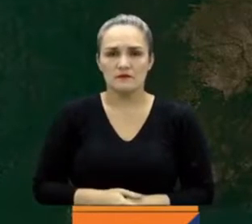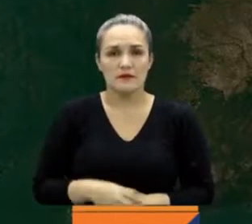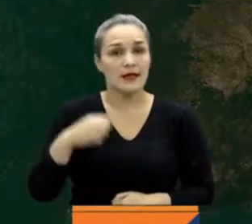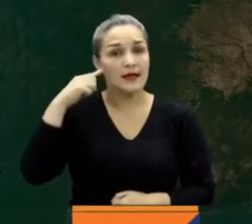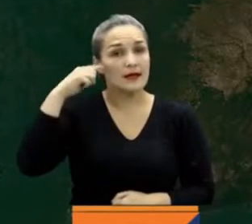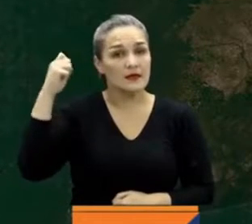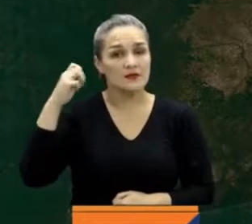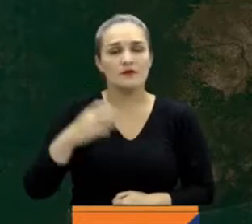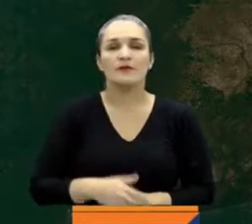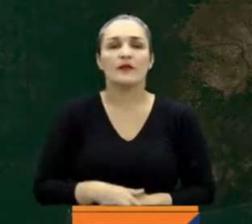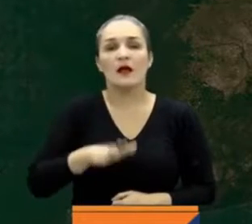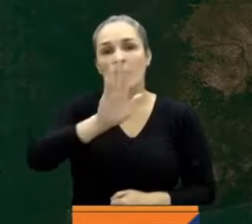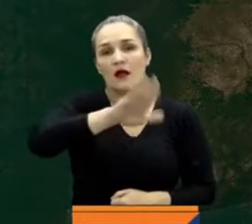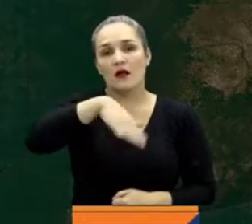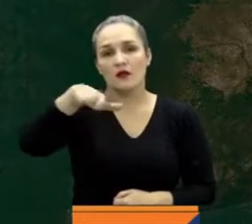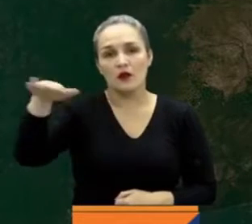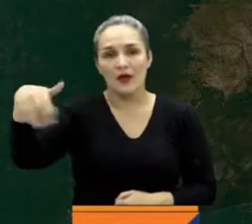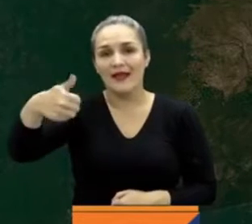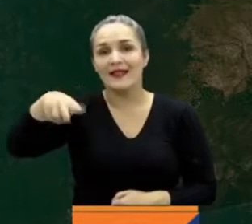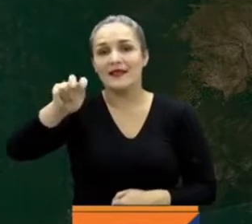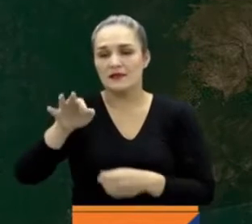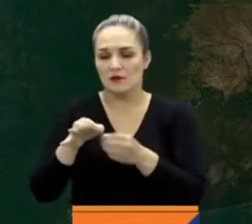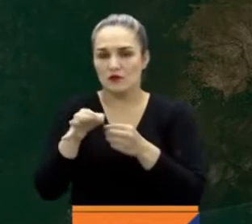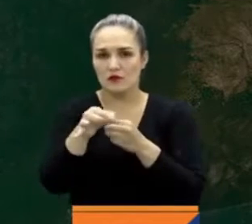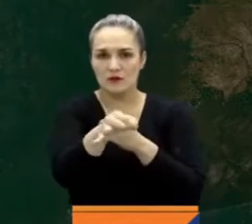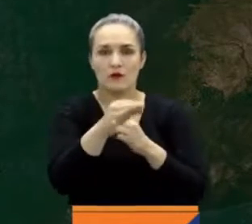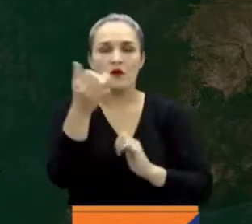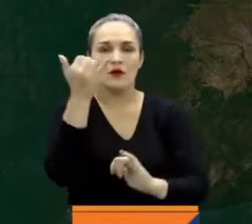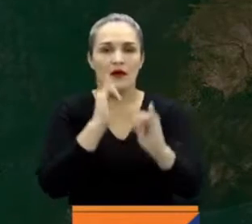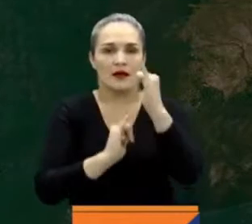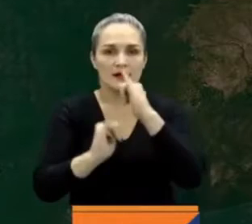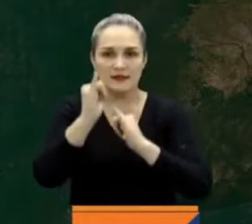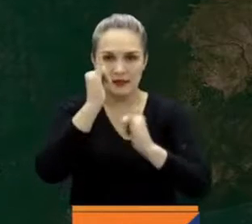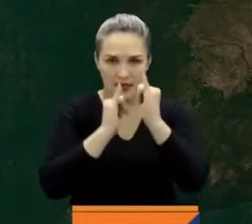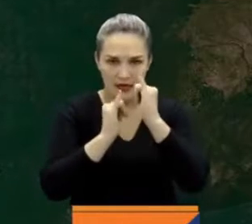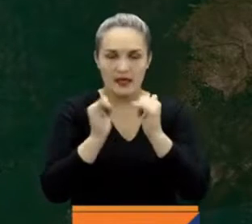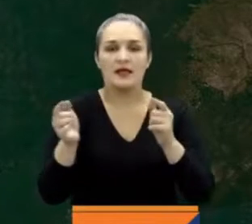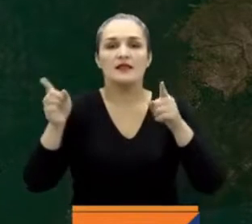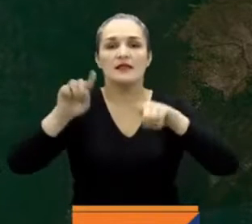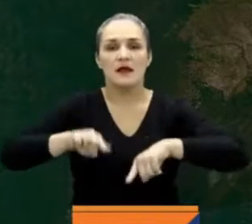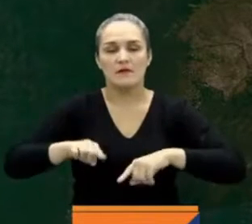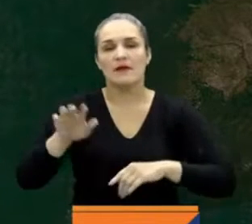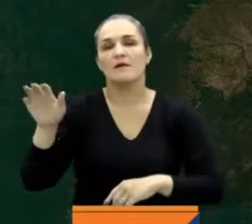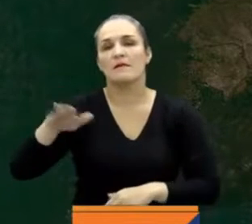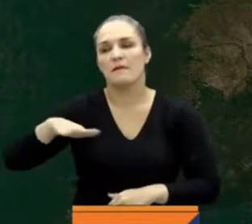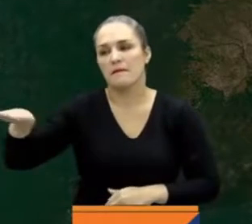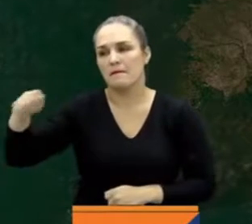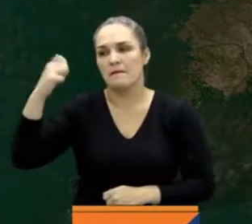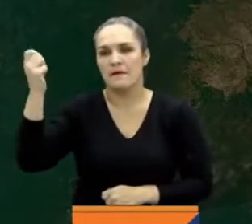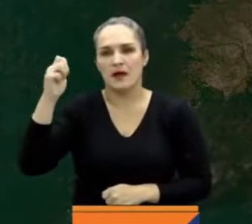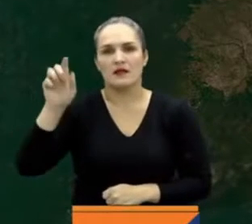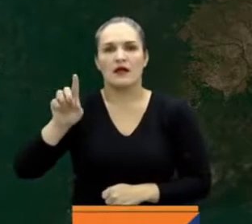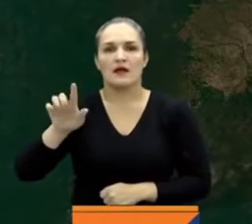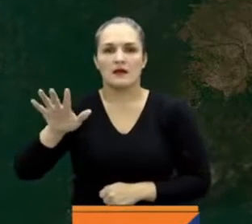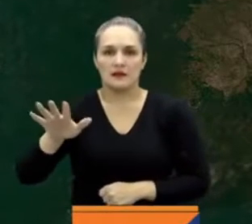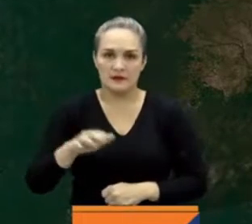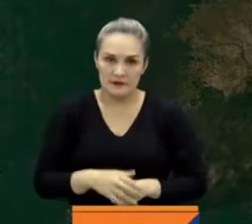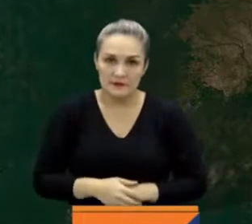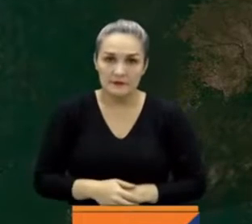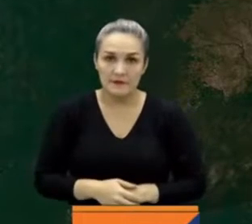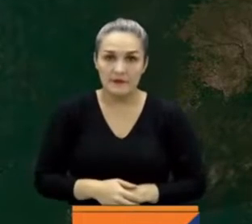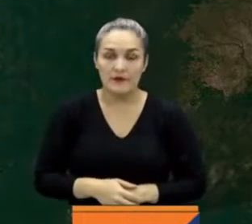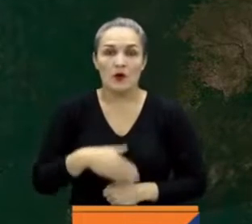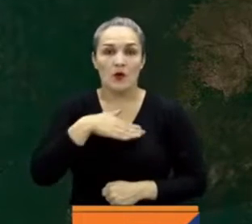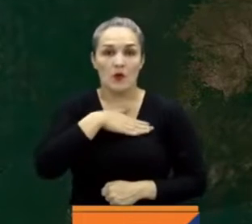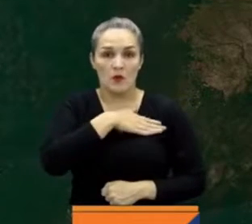Antioquia con 17 municipios, Casanare y Meta con 15 municipios, los departamentos de Bolívar,